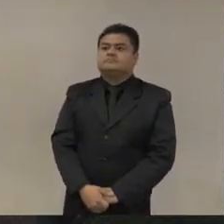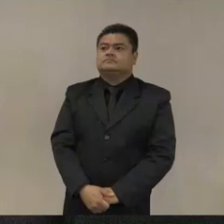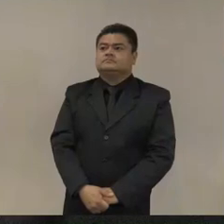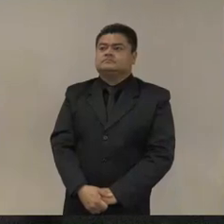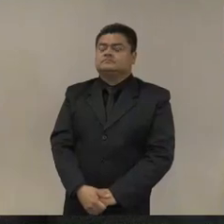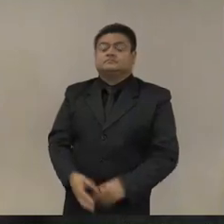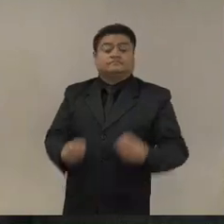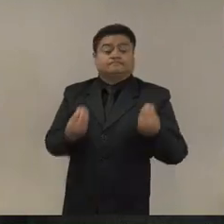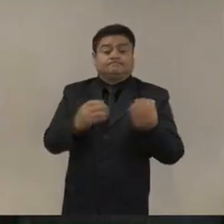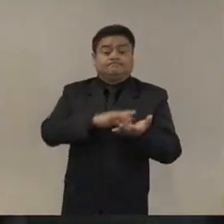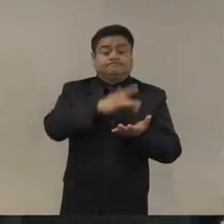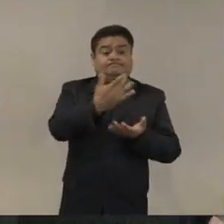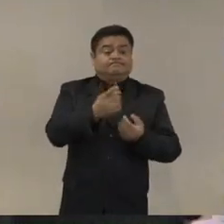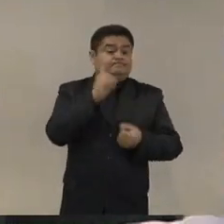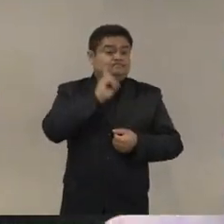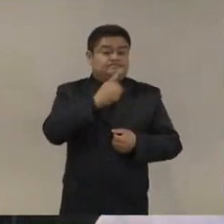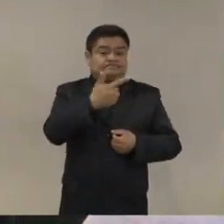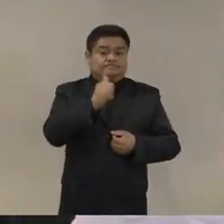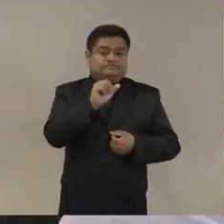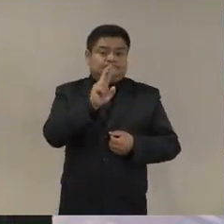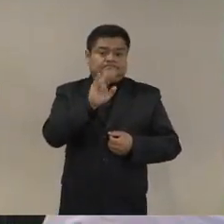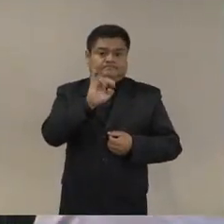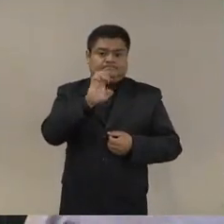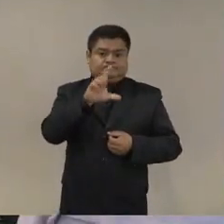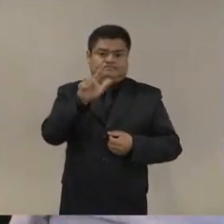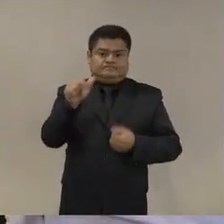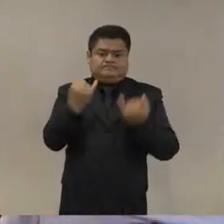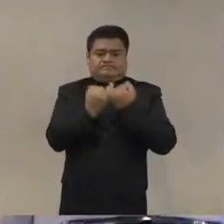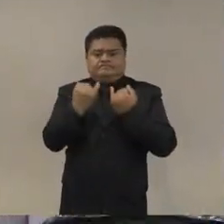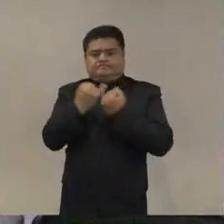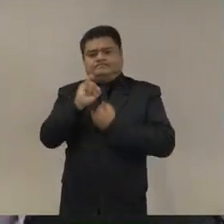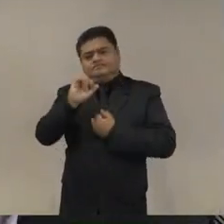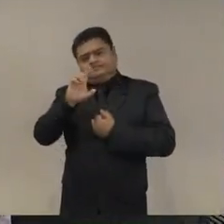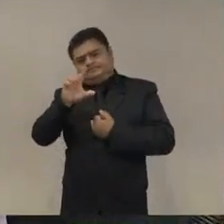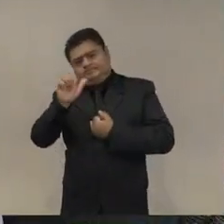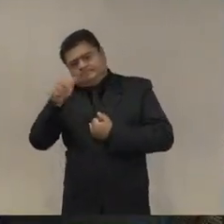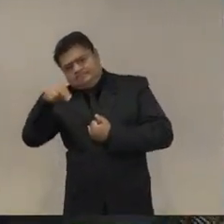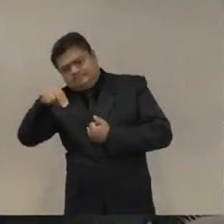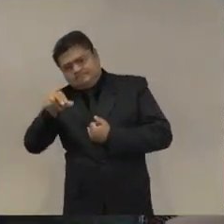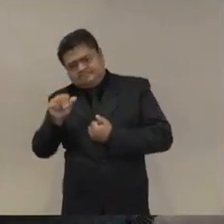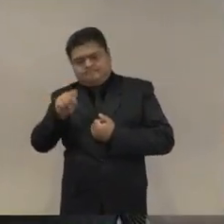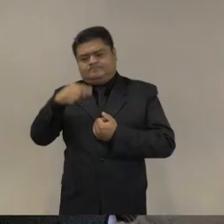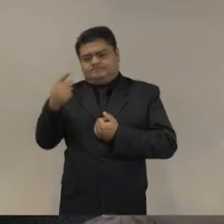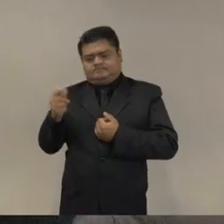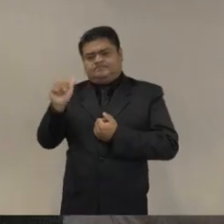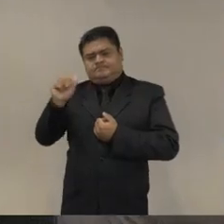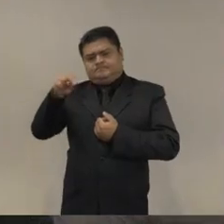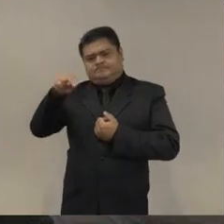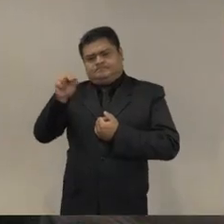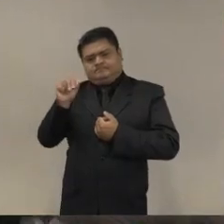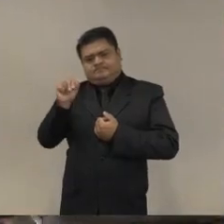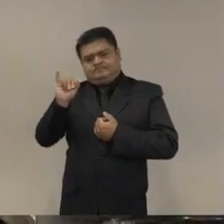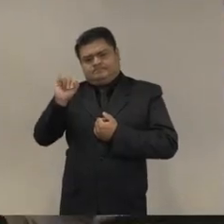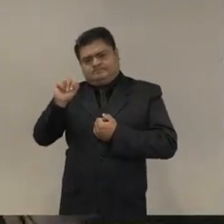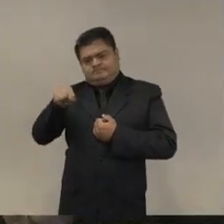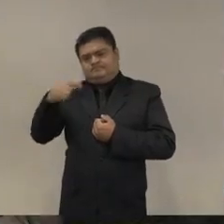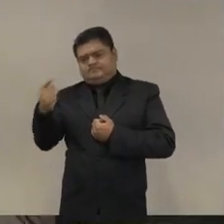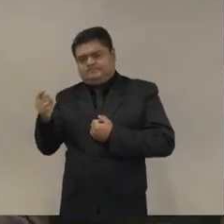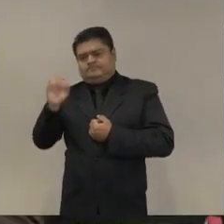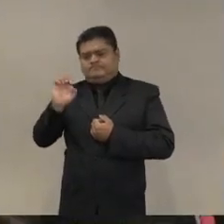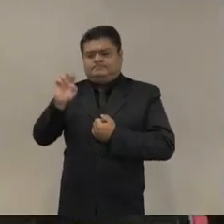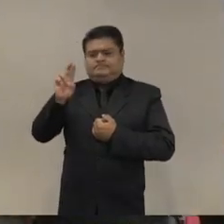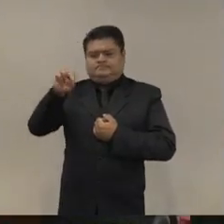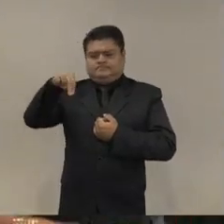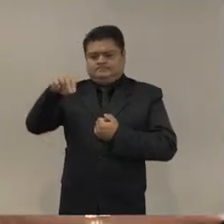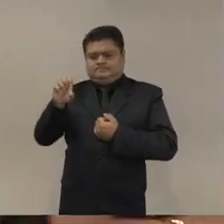muchas gracias Gabriela muchas gracias Eliana Anaís Ernesto Julián y Mónica bueno vamos a hacer una breve